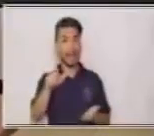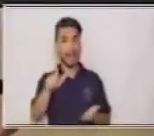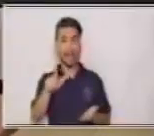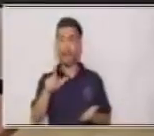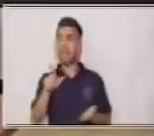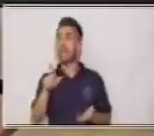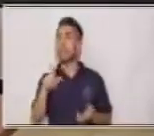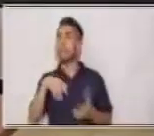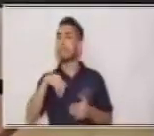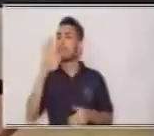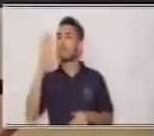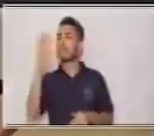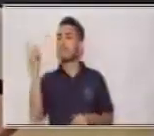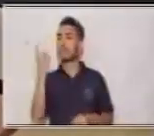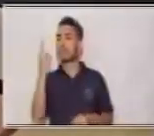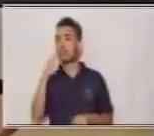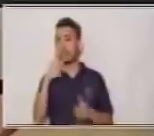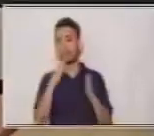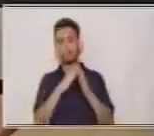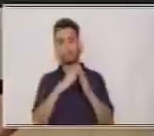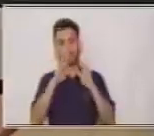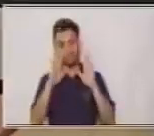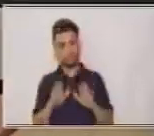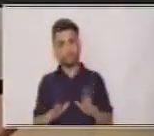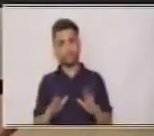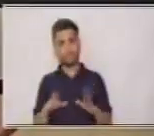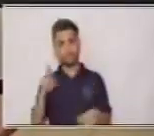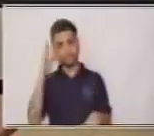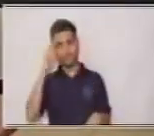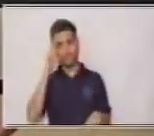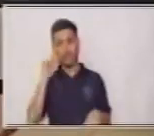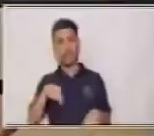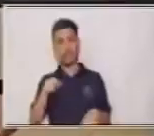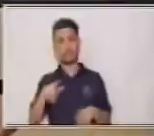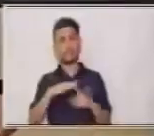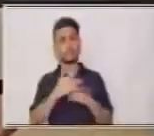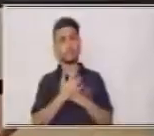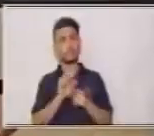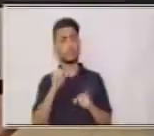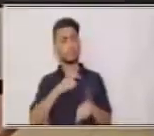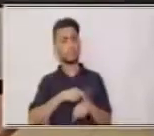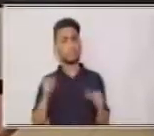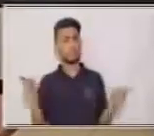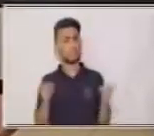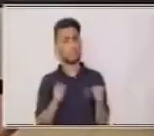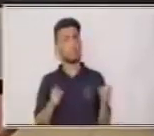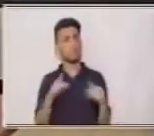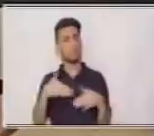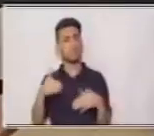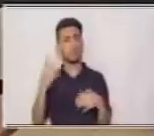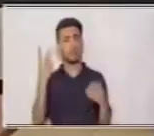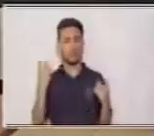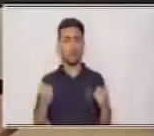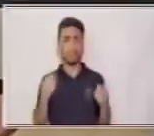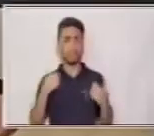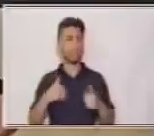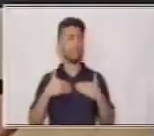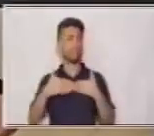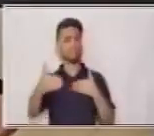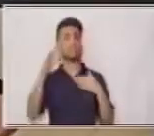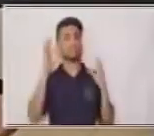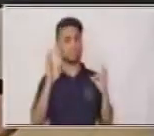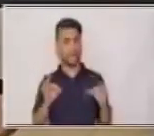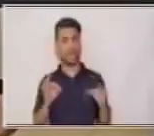sobre todo, quédate en casa. Y recuerda que esta situación es temporal y que pronto saldremos